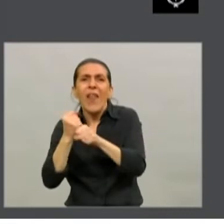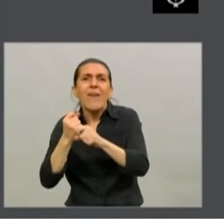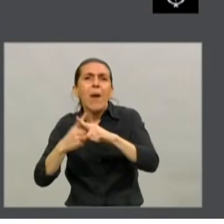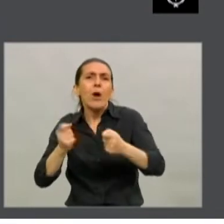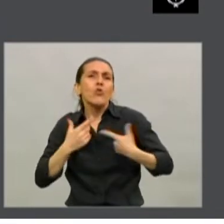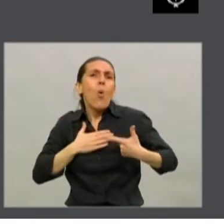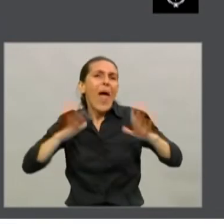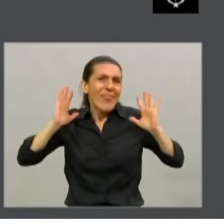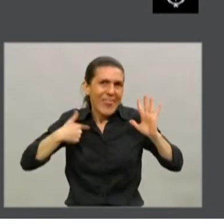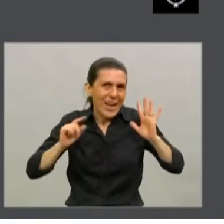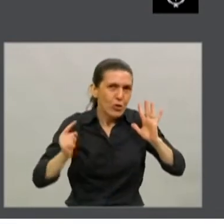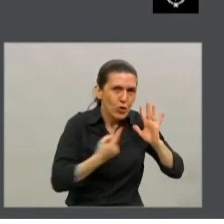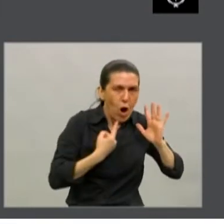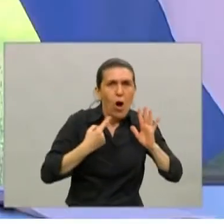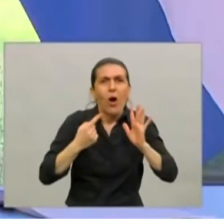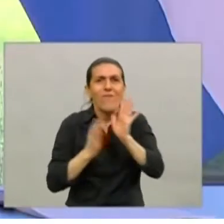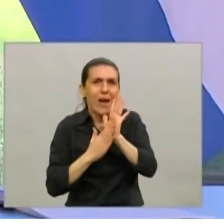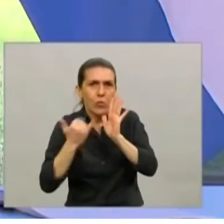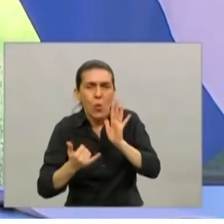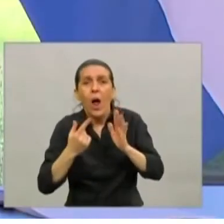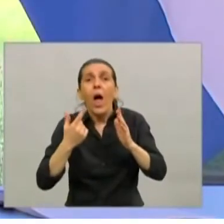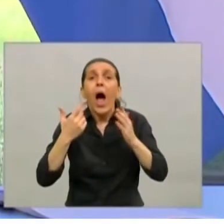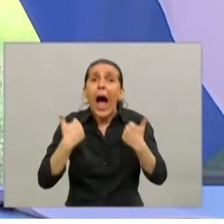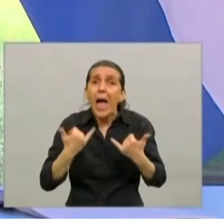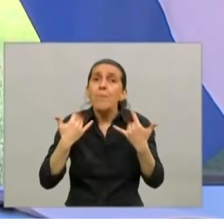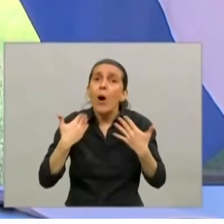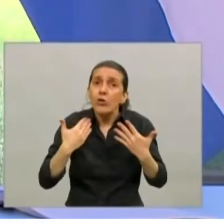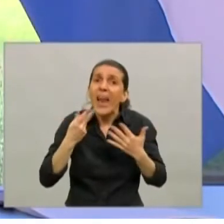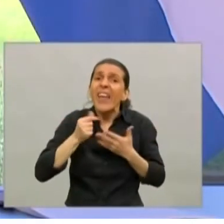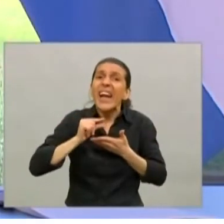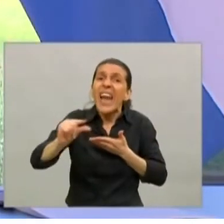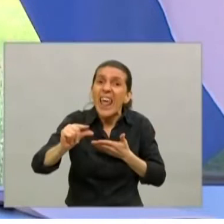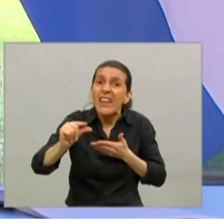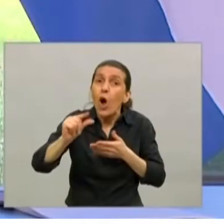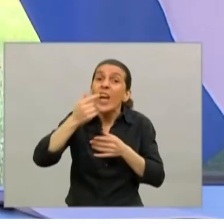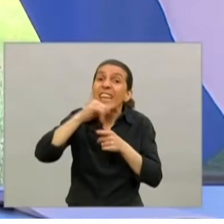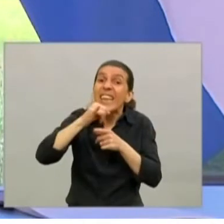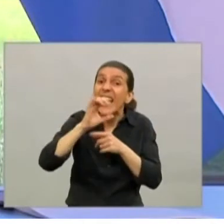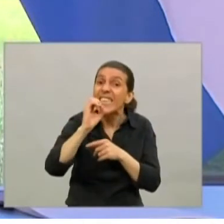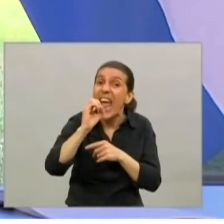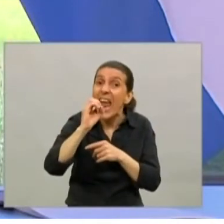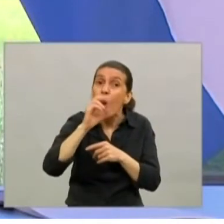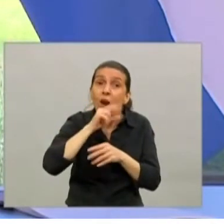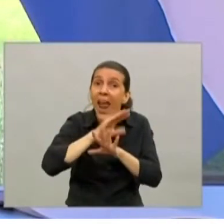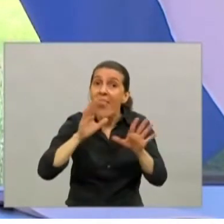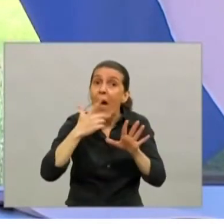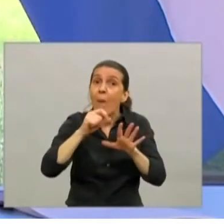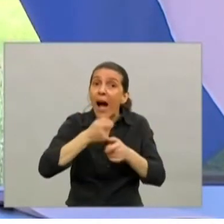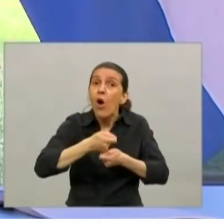recordarles que tienen la posibilidad de acceder a un crédito a tasa cero que dan los bancos,